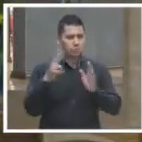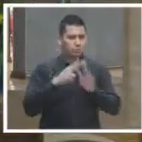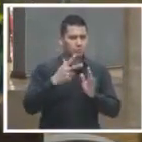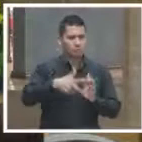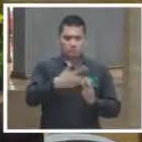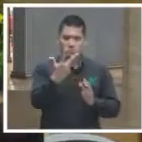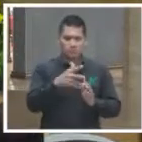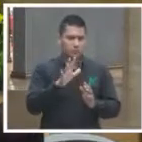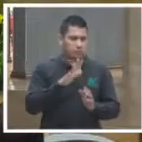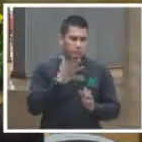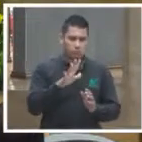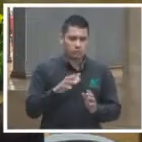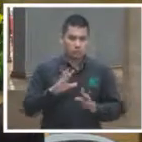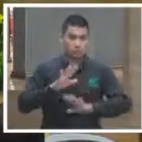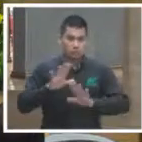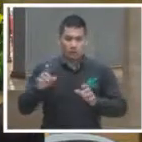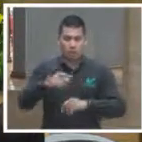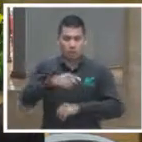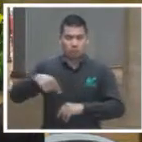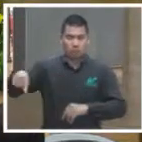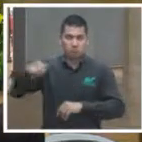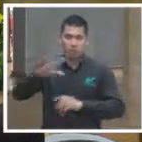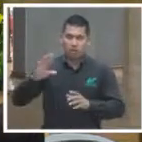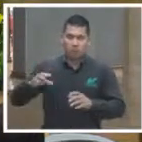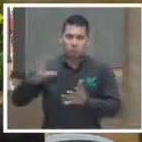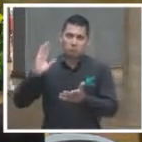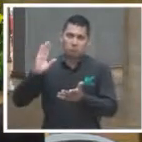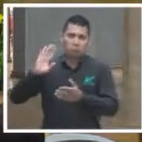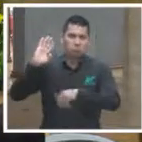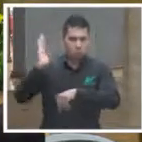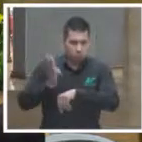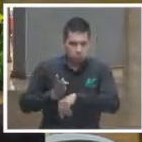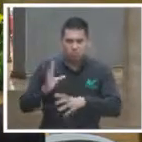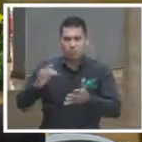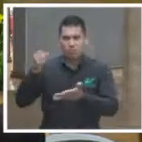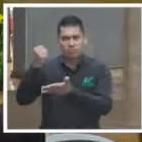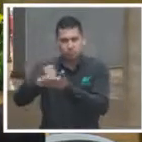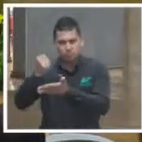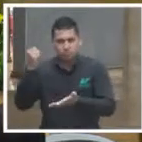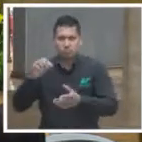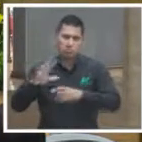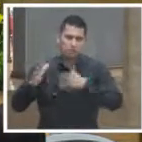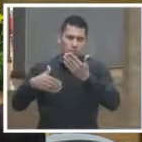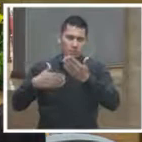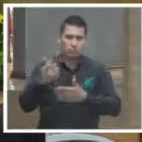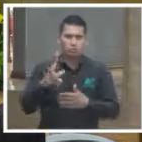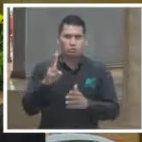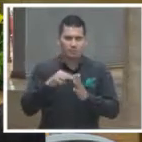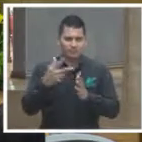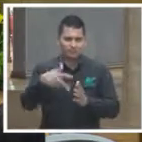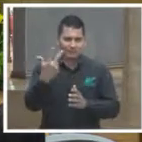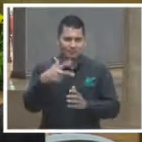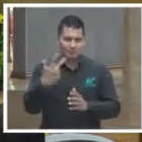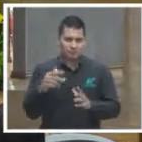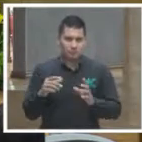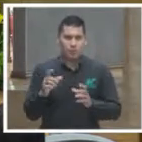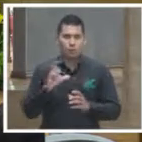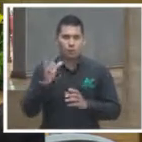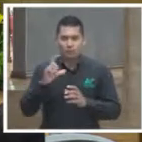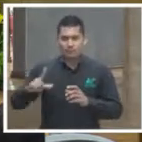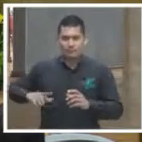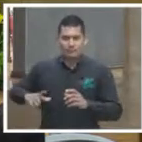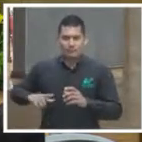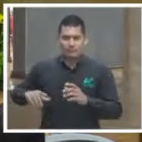recordemos que fue condenada en primera instancia, llegó finalmente el caso ya en 2013, después del cambio de